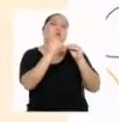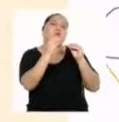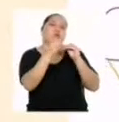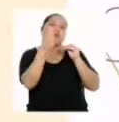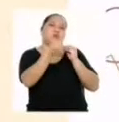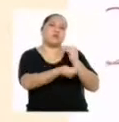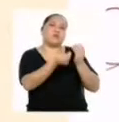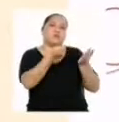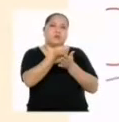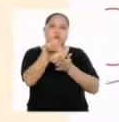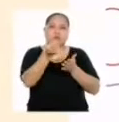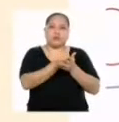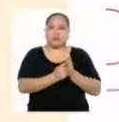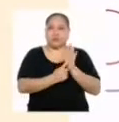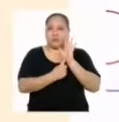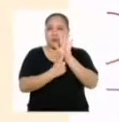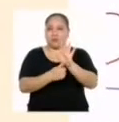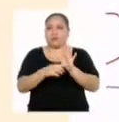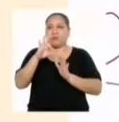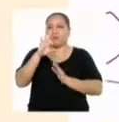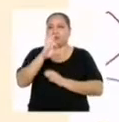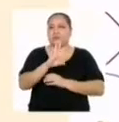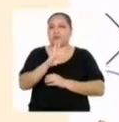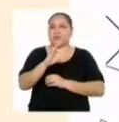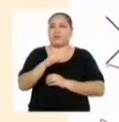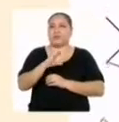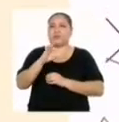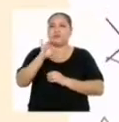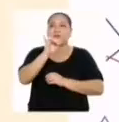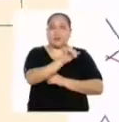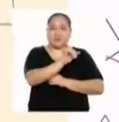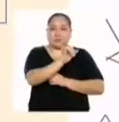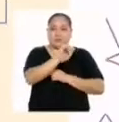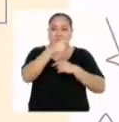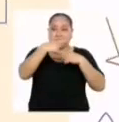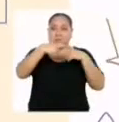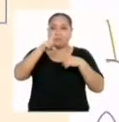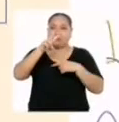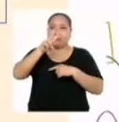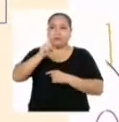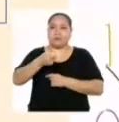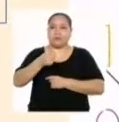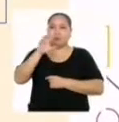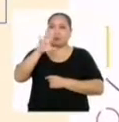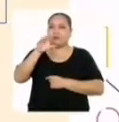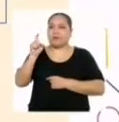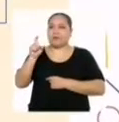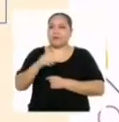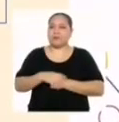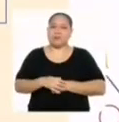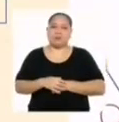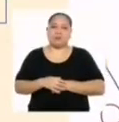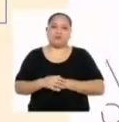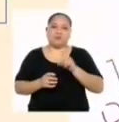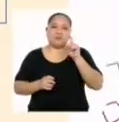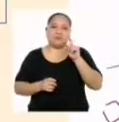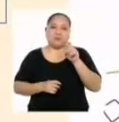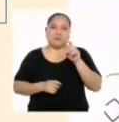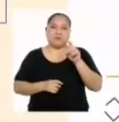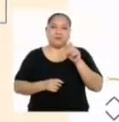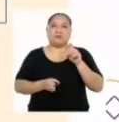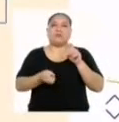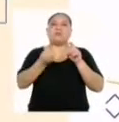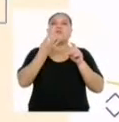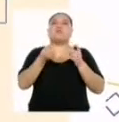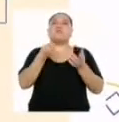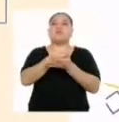fruta. Expresamos la función como Y igual a 2,5X donde X es la masa